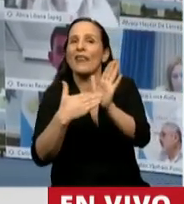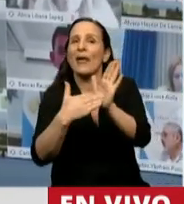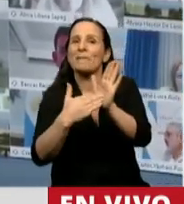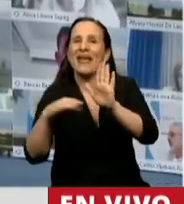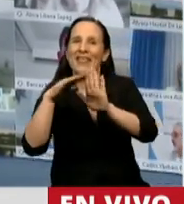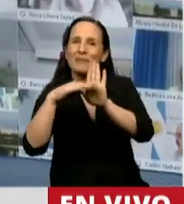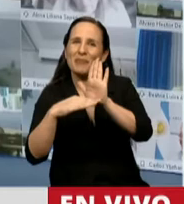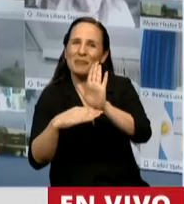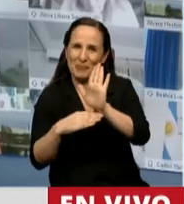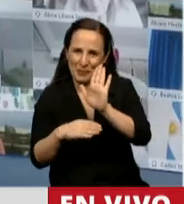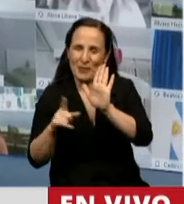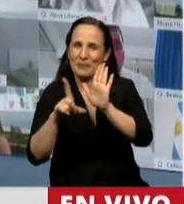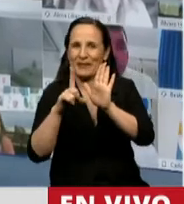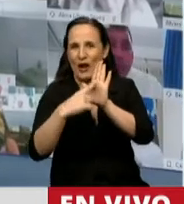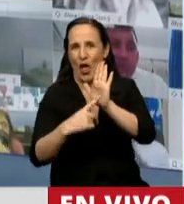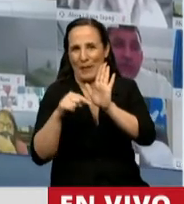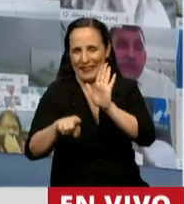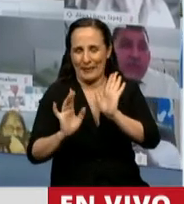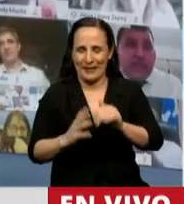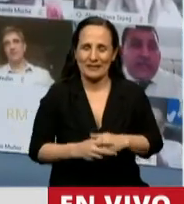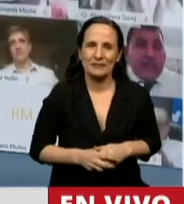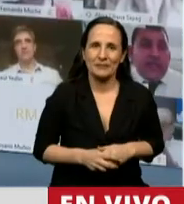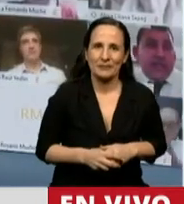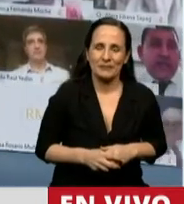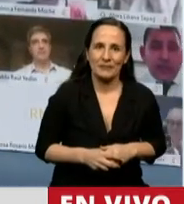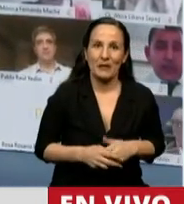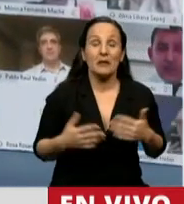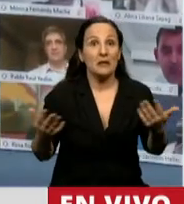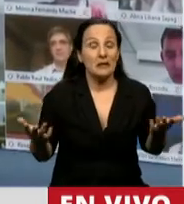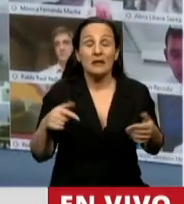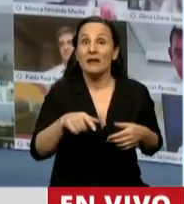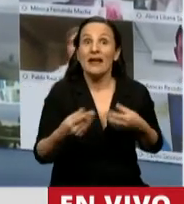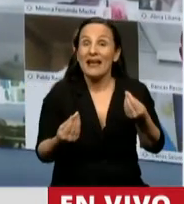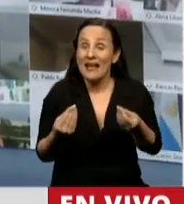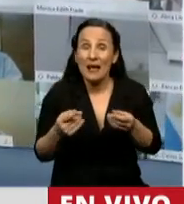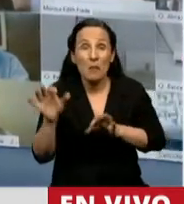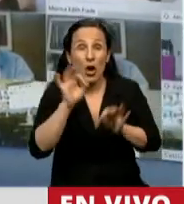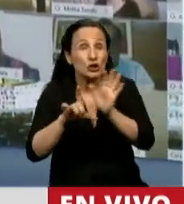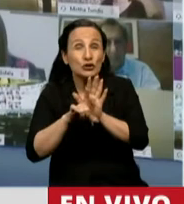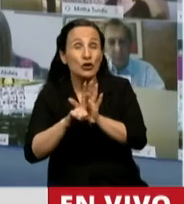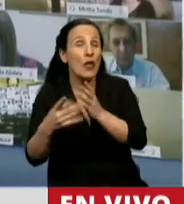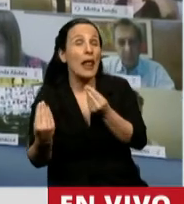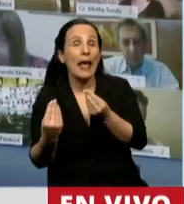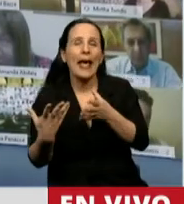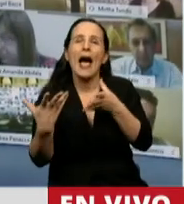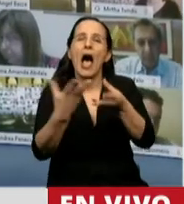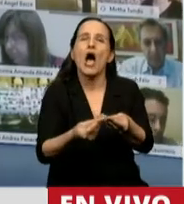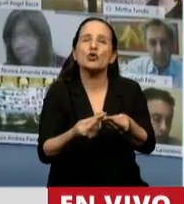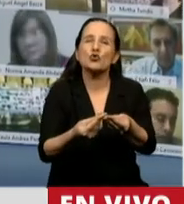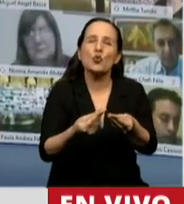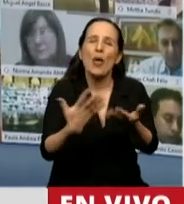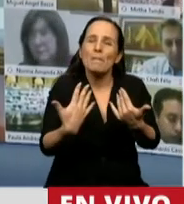establecidas en las normativas vigentes. En este caso, lo que viene a ser, en definitiva, ayudar a la